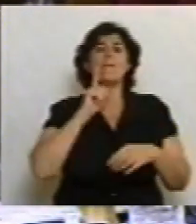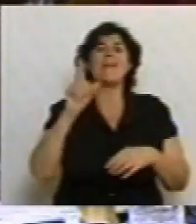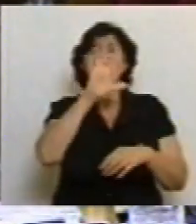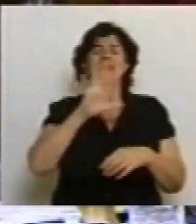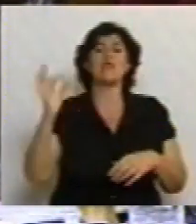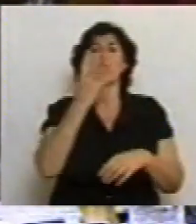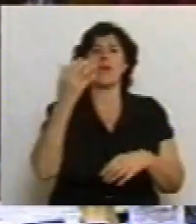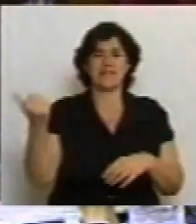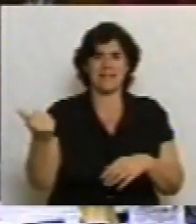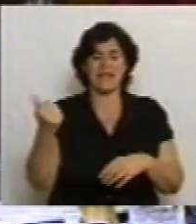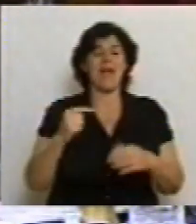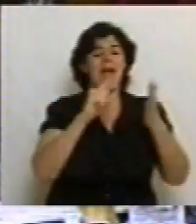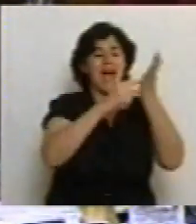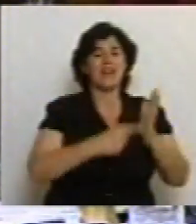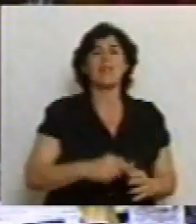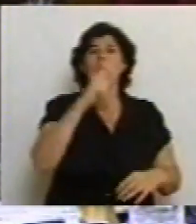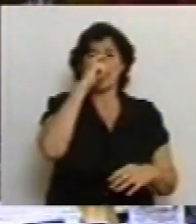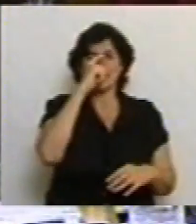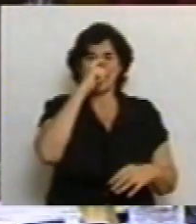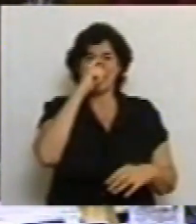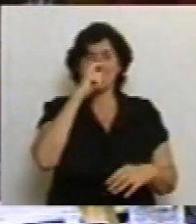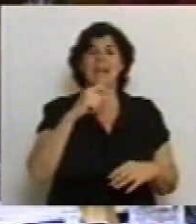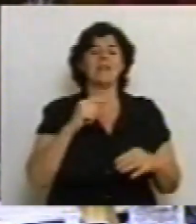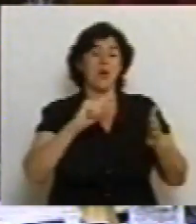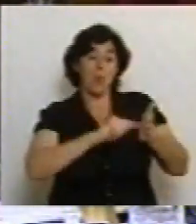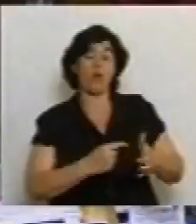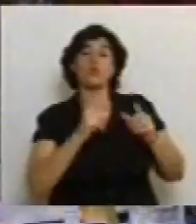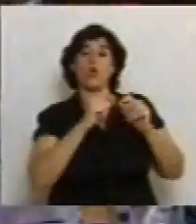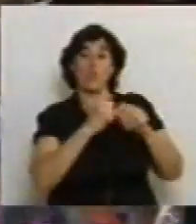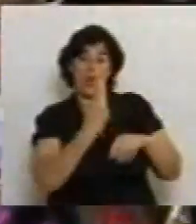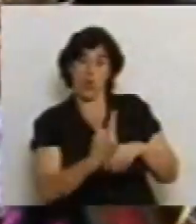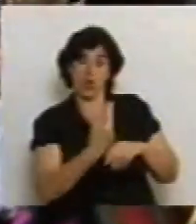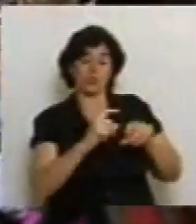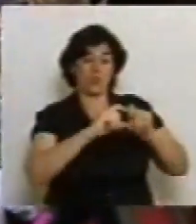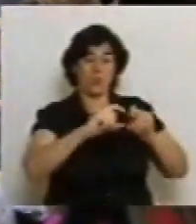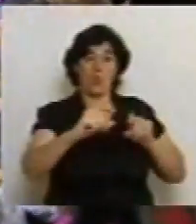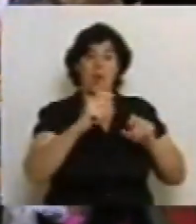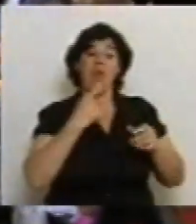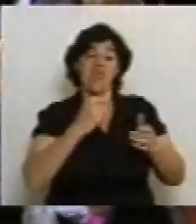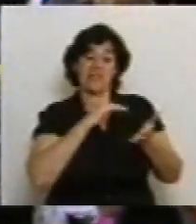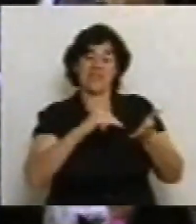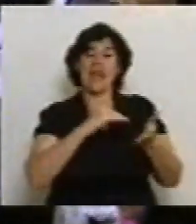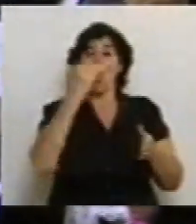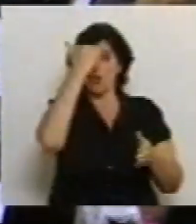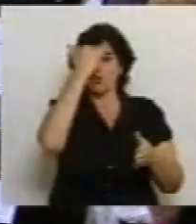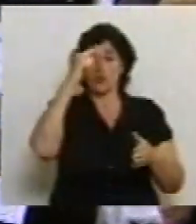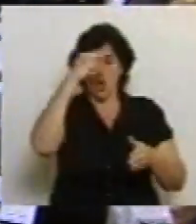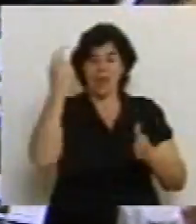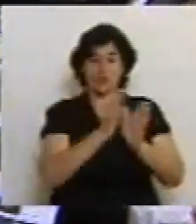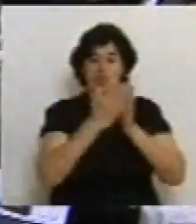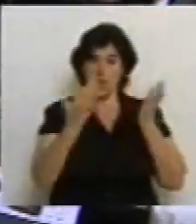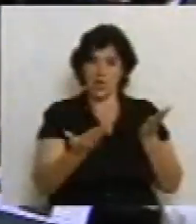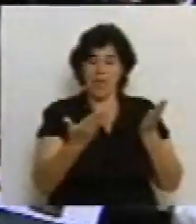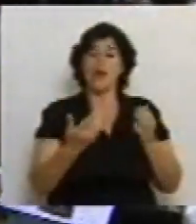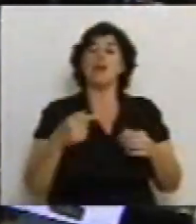De acuerdo al artículo 77, inciso 2, párrafo de la Constitución Nacional, para su aprobación se